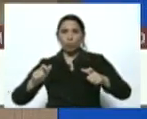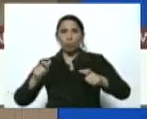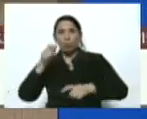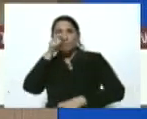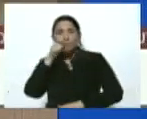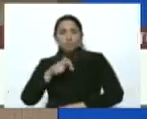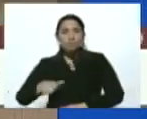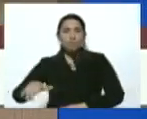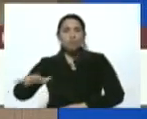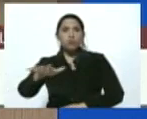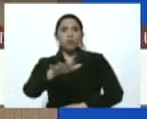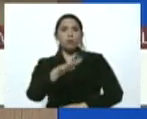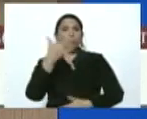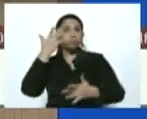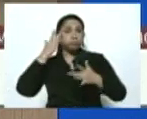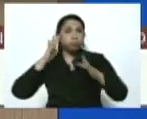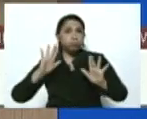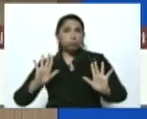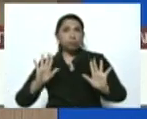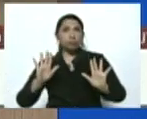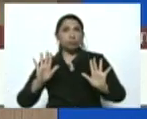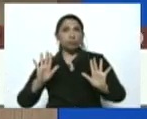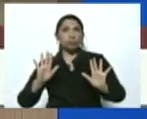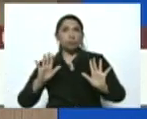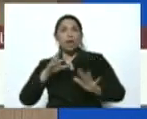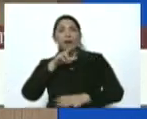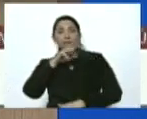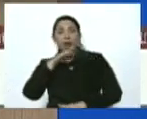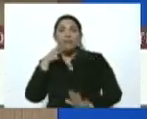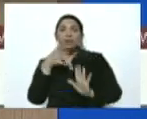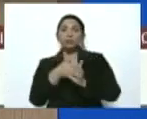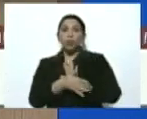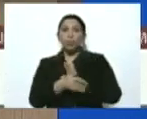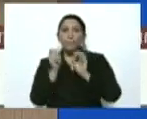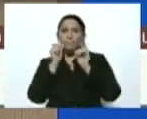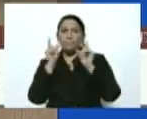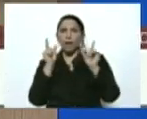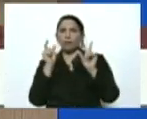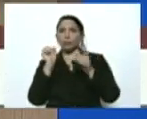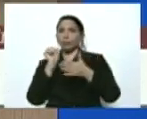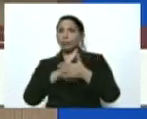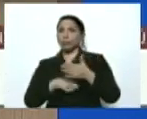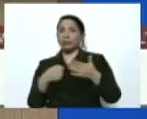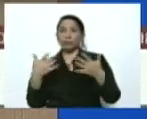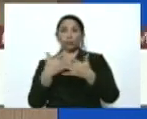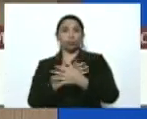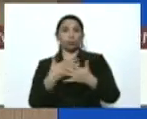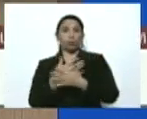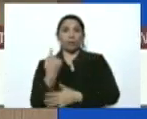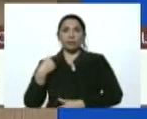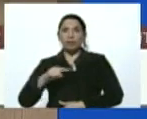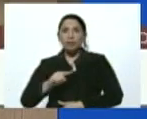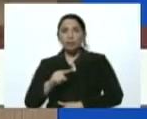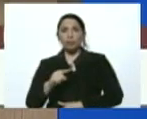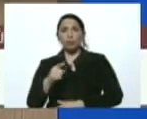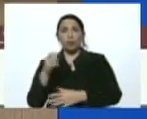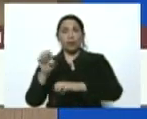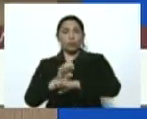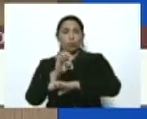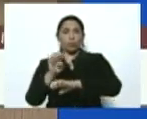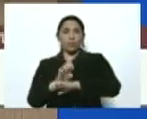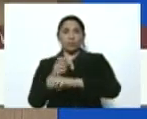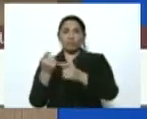población determinada hablaba él también sobre el impacto sin duda que ha tenido en la economía